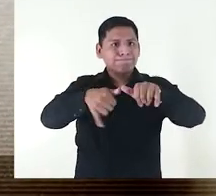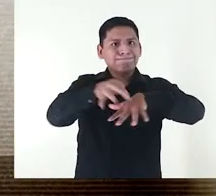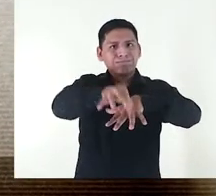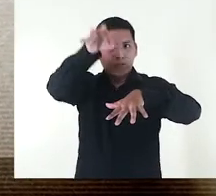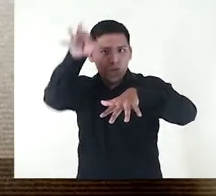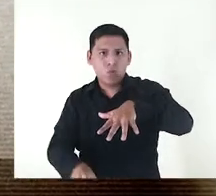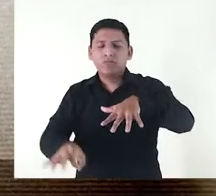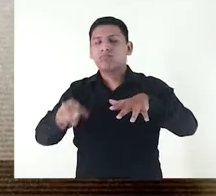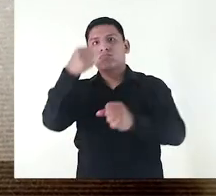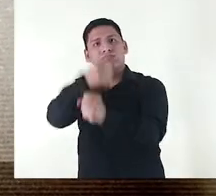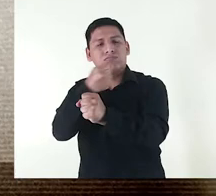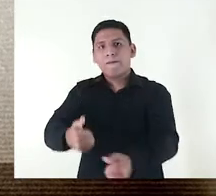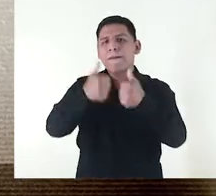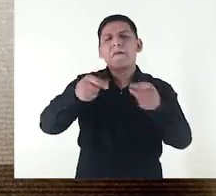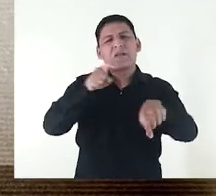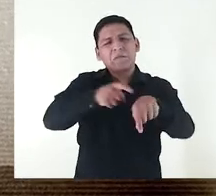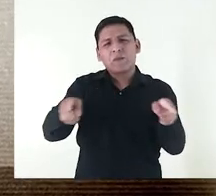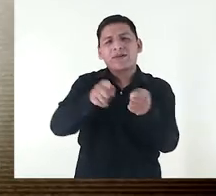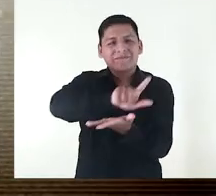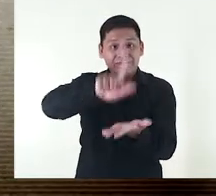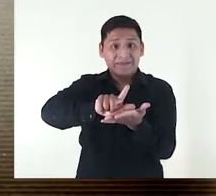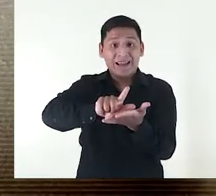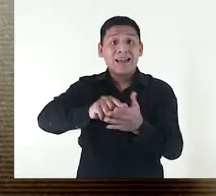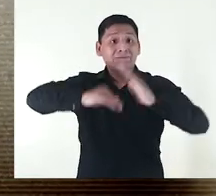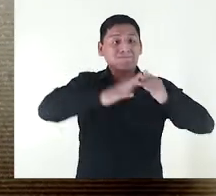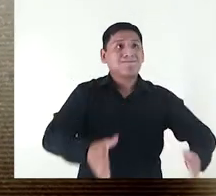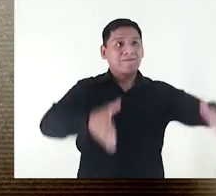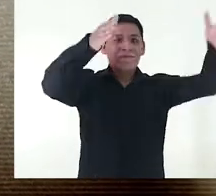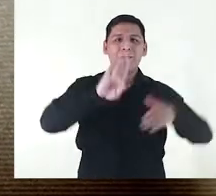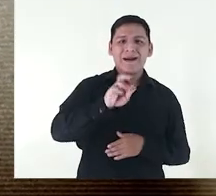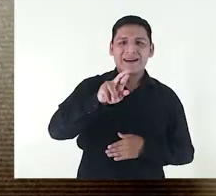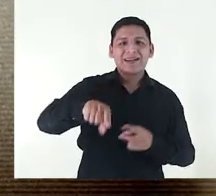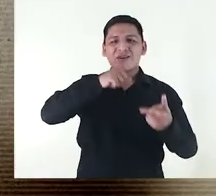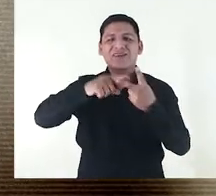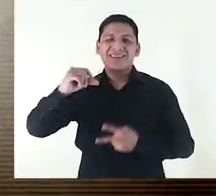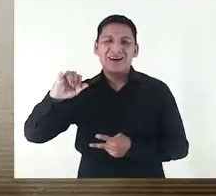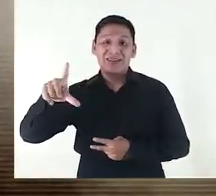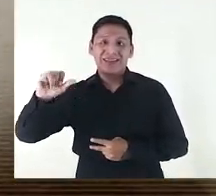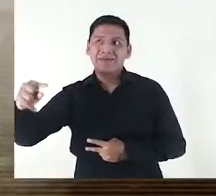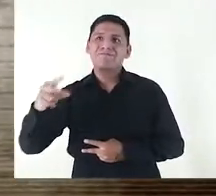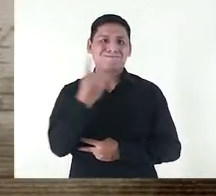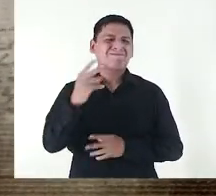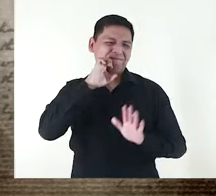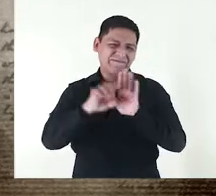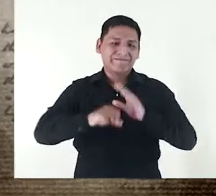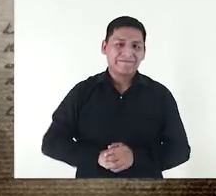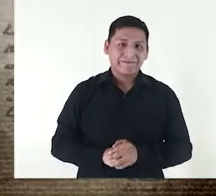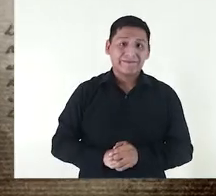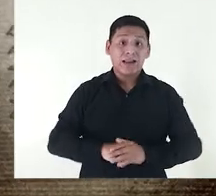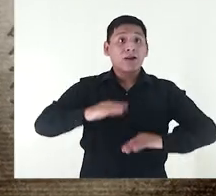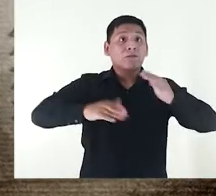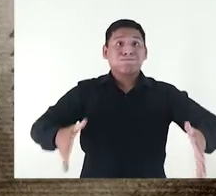que tuvieron una fructífera pero corta carrera en Lima. De ellos también es el edificio Barragán y el Giacoletti por poner algunos